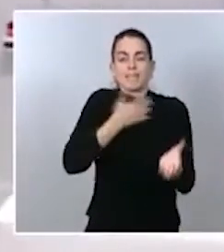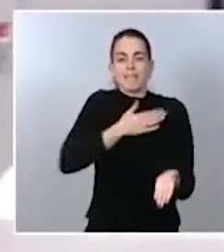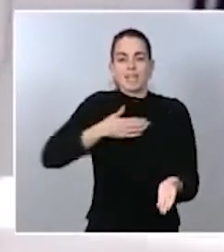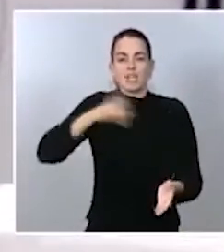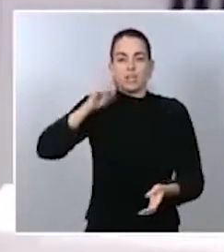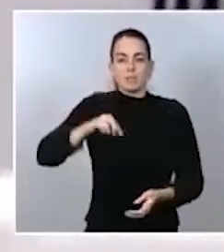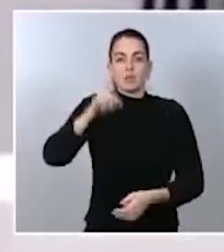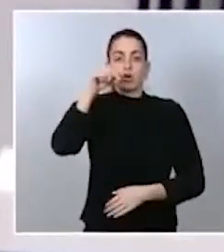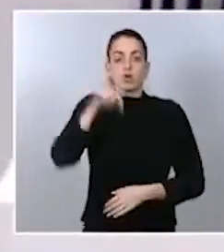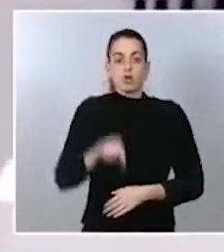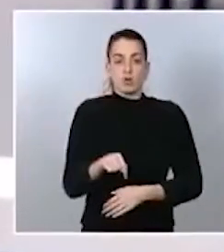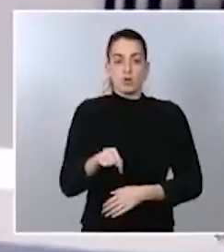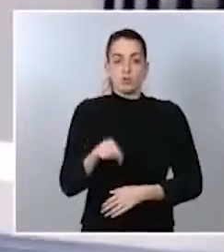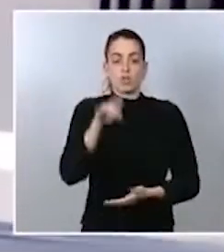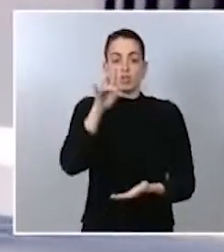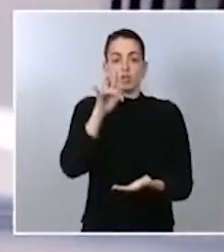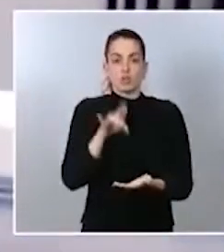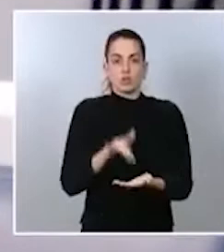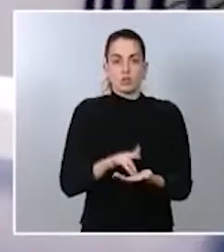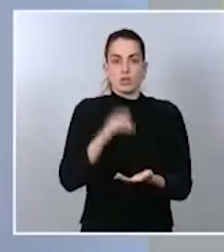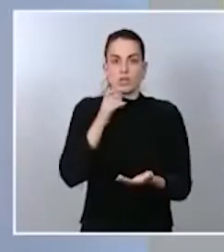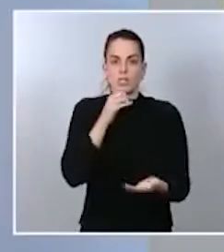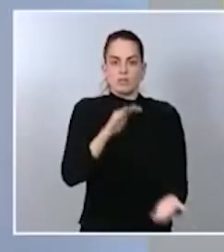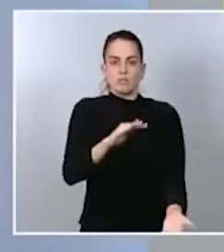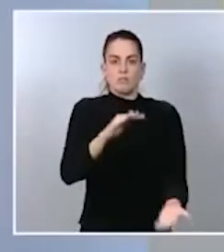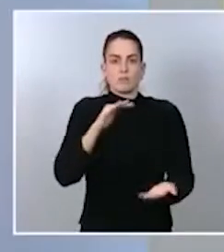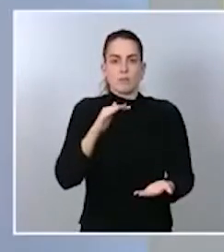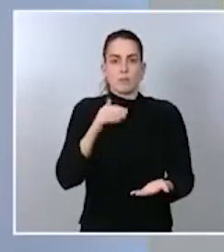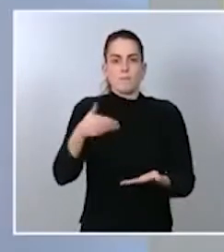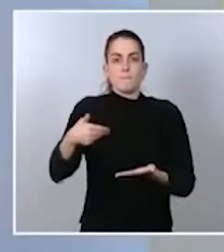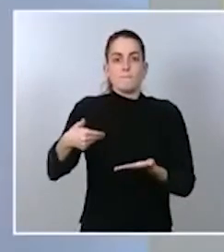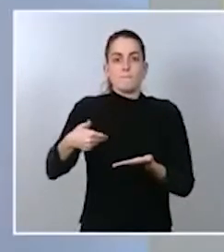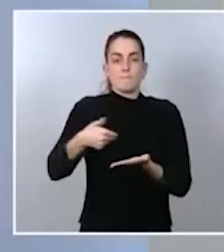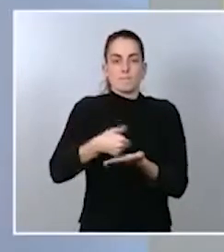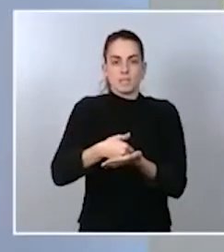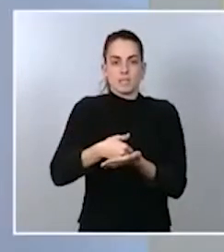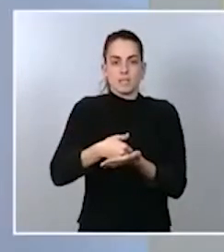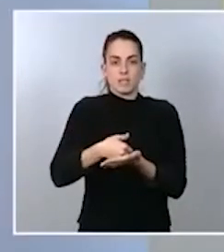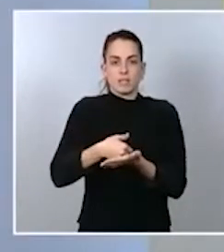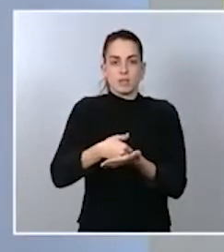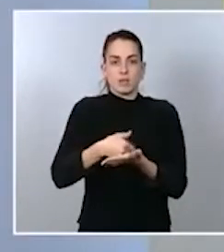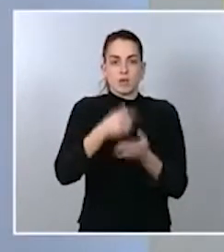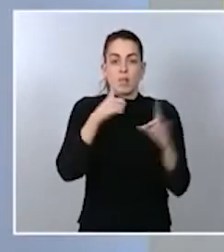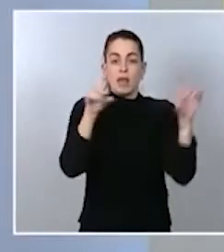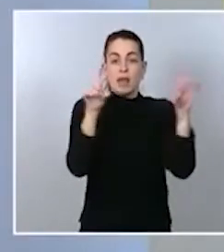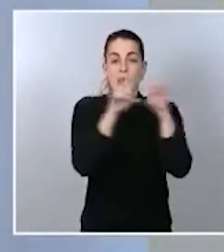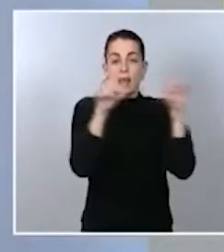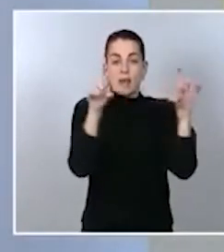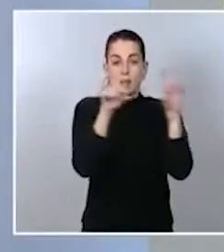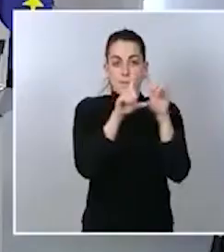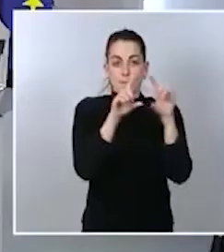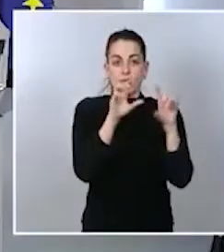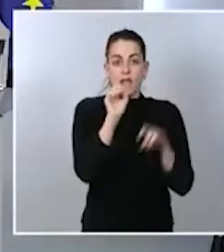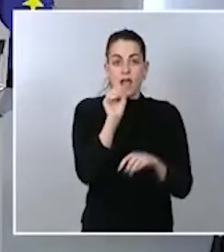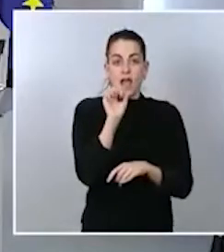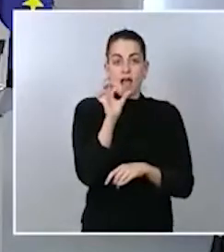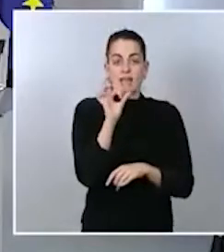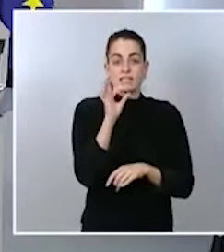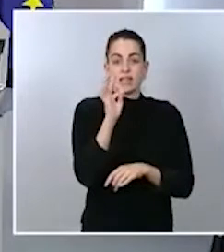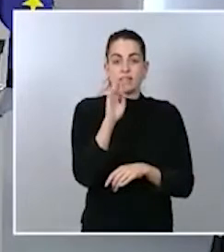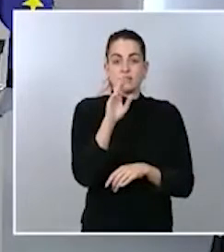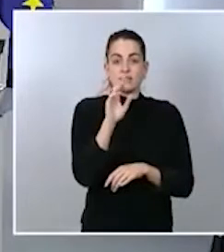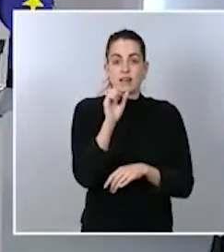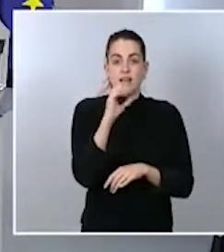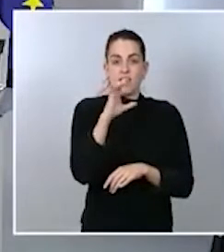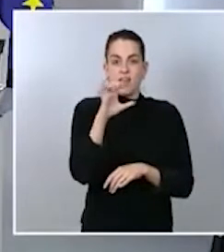tenido entrada de forma oficial la petición por parte de la compañía AstraZeneca para recibir la autorización